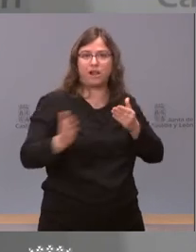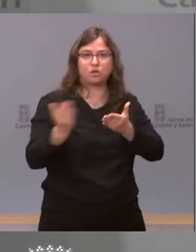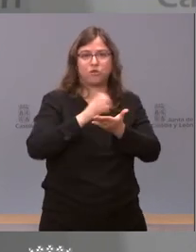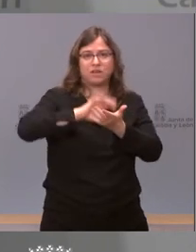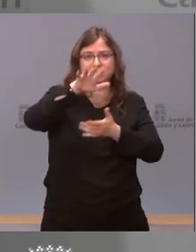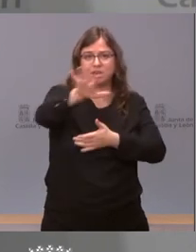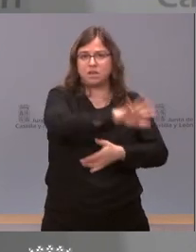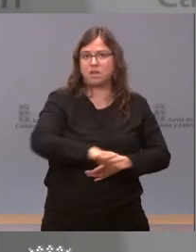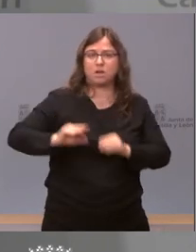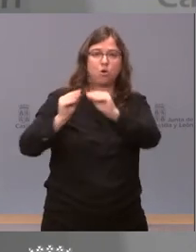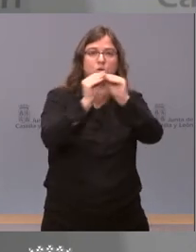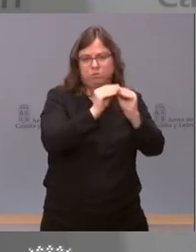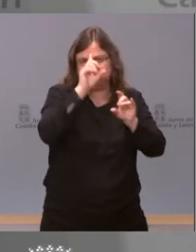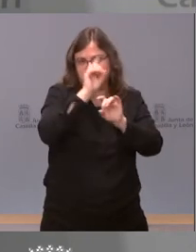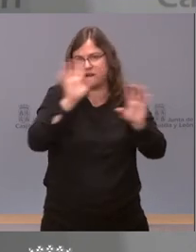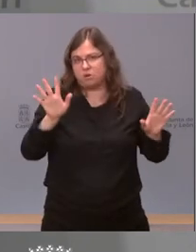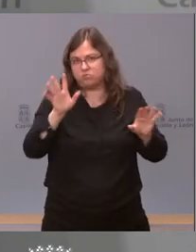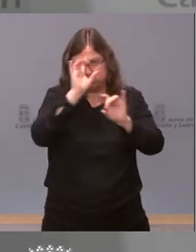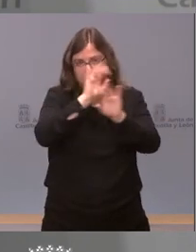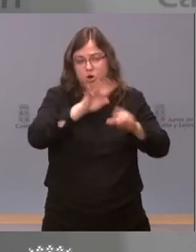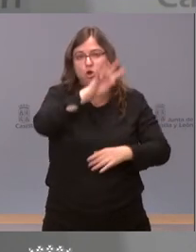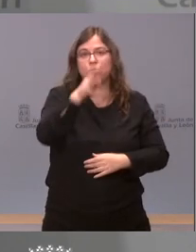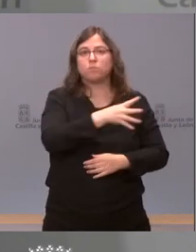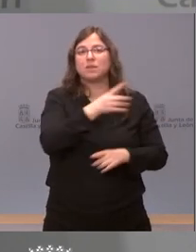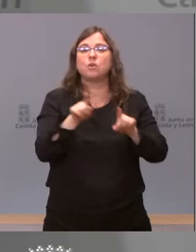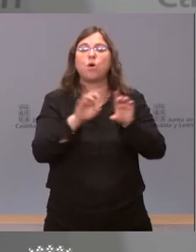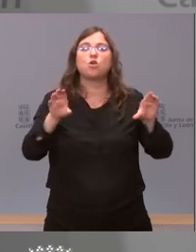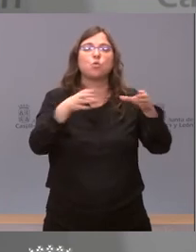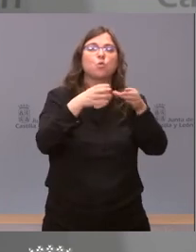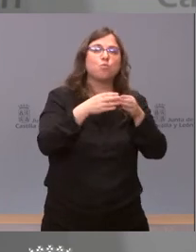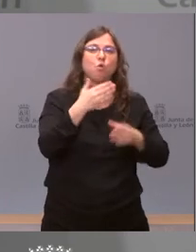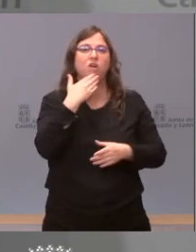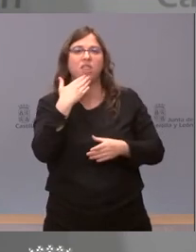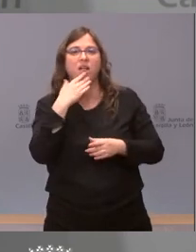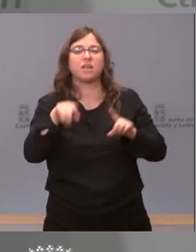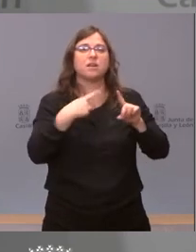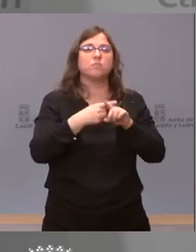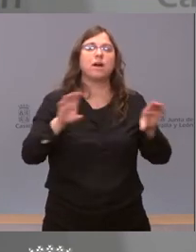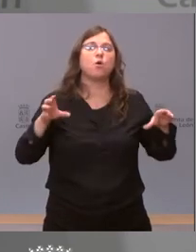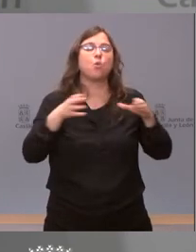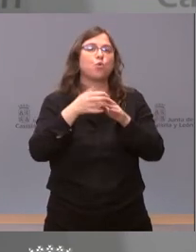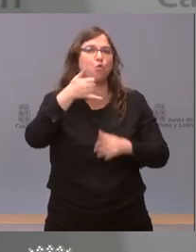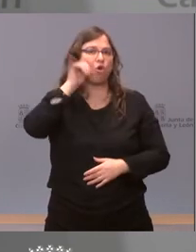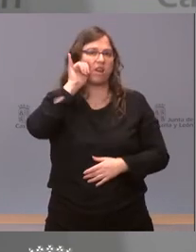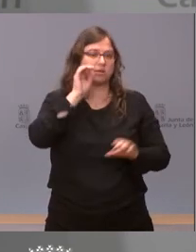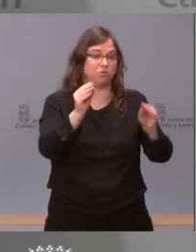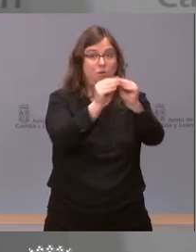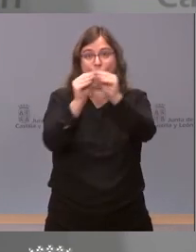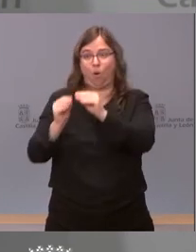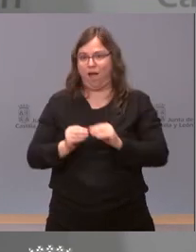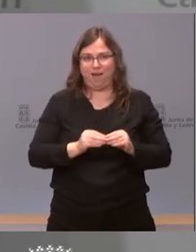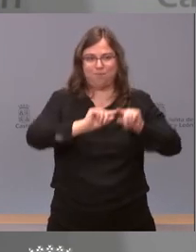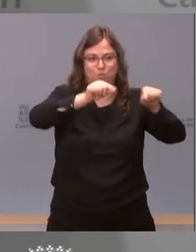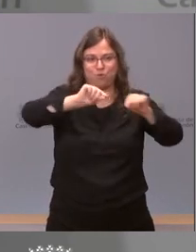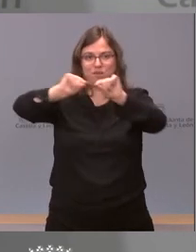el calendario vacunal va por grupos etarios y por grupos de riesgo y son iguales en todas las provincias van a ser